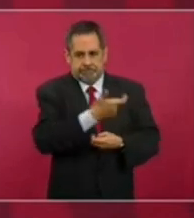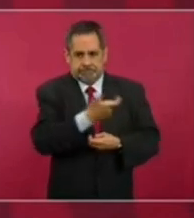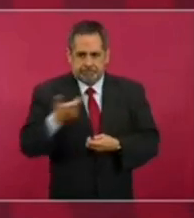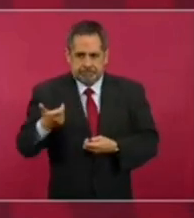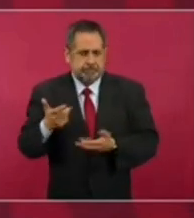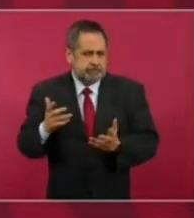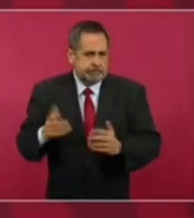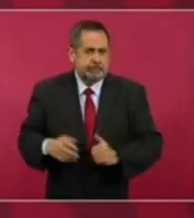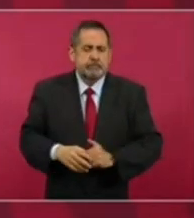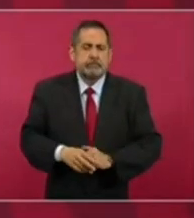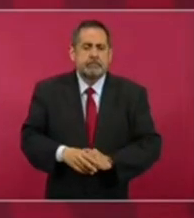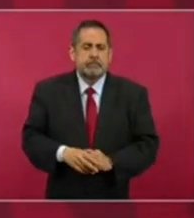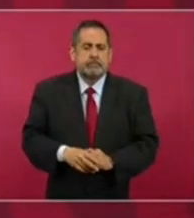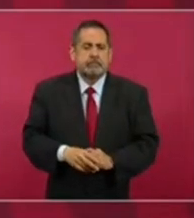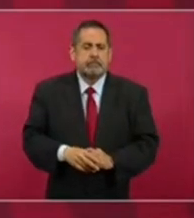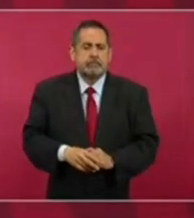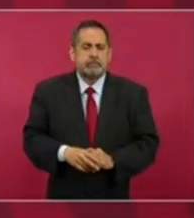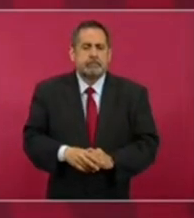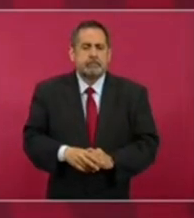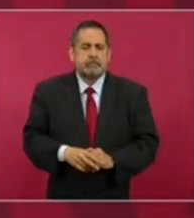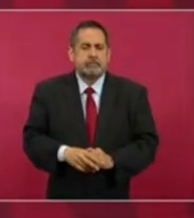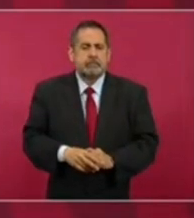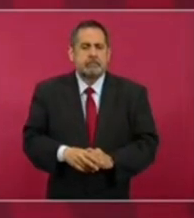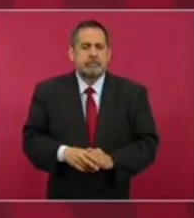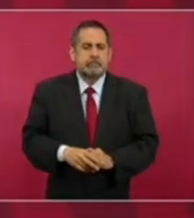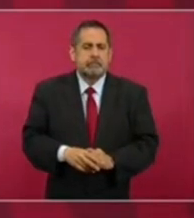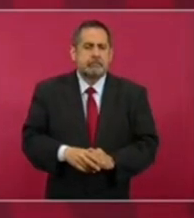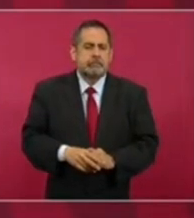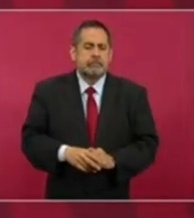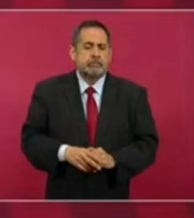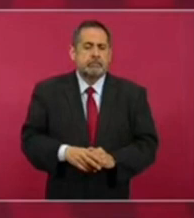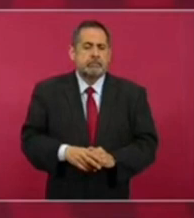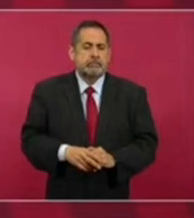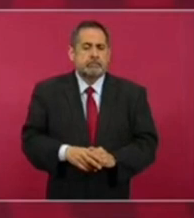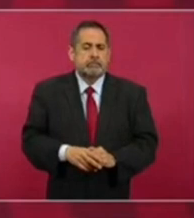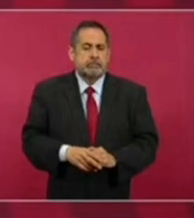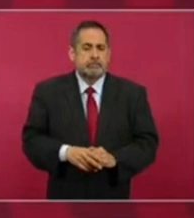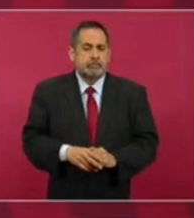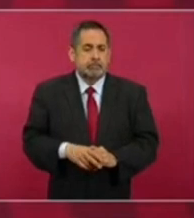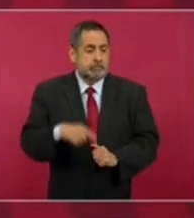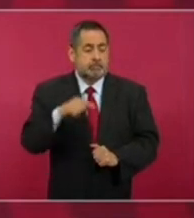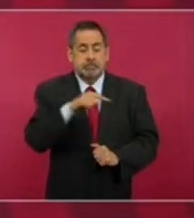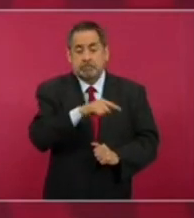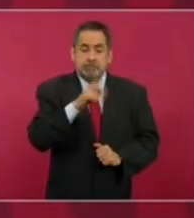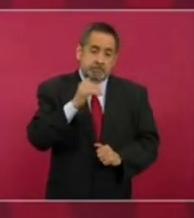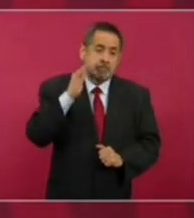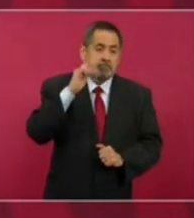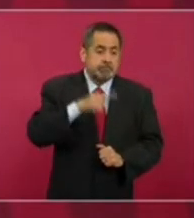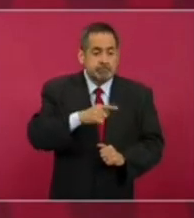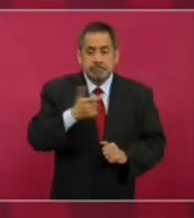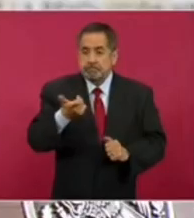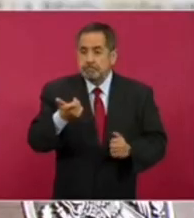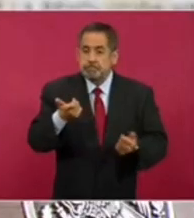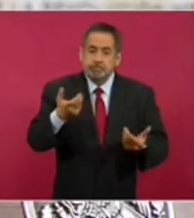lo que él supuestamente